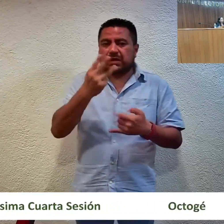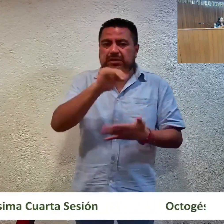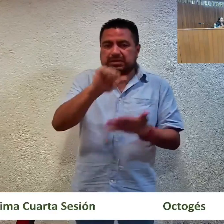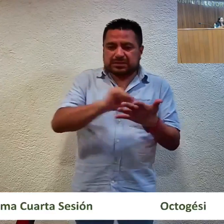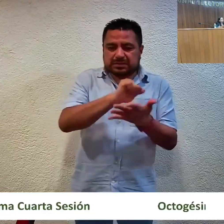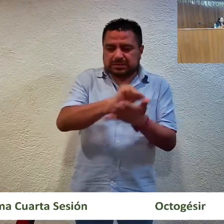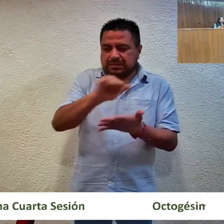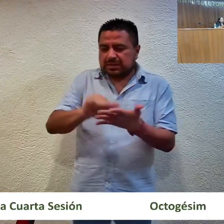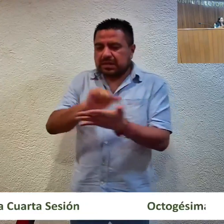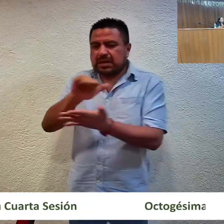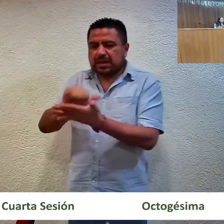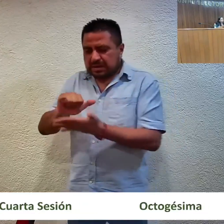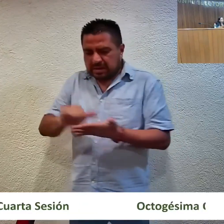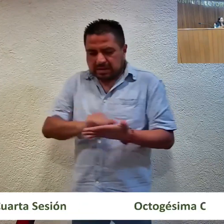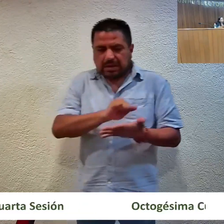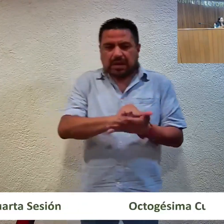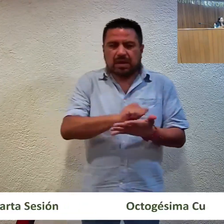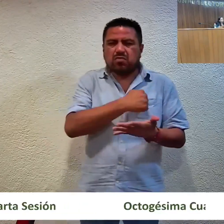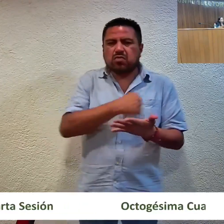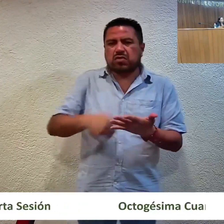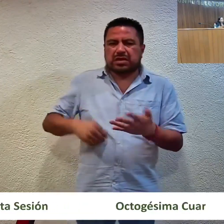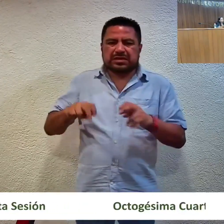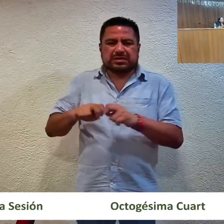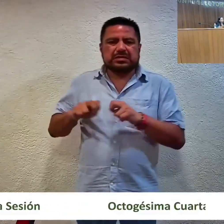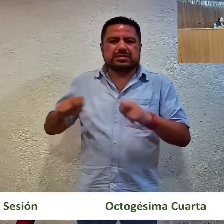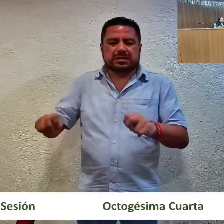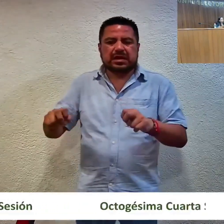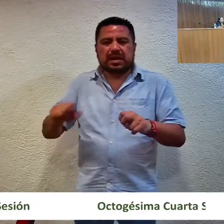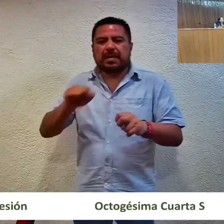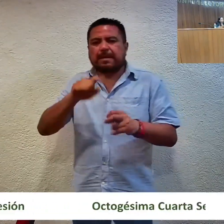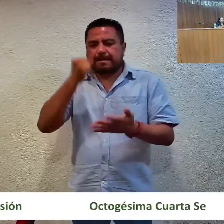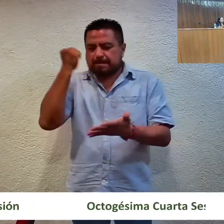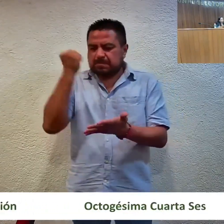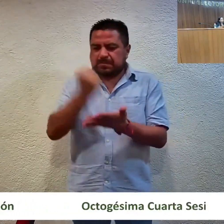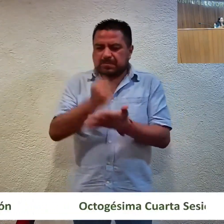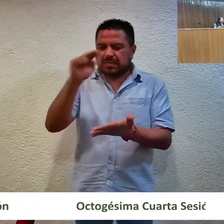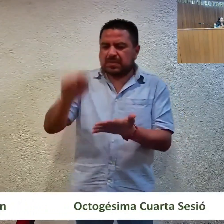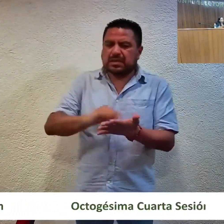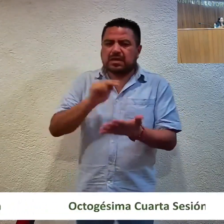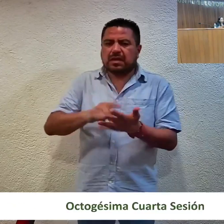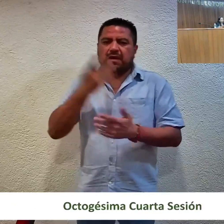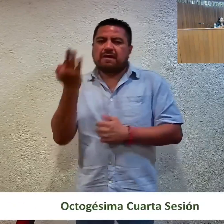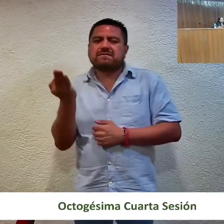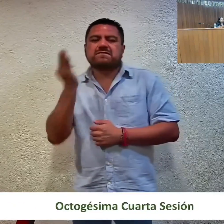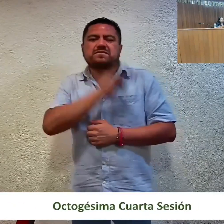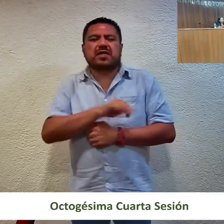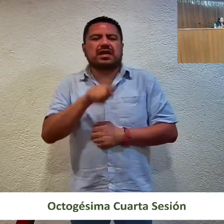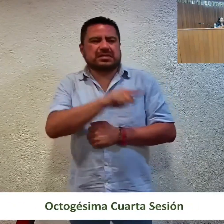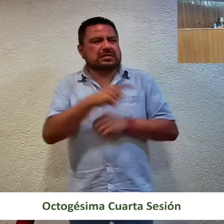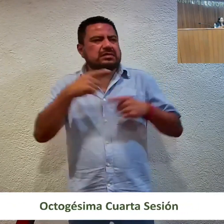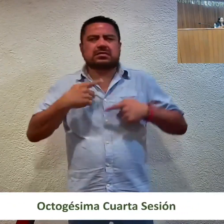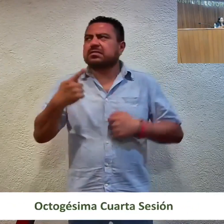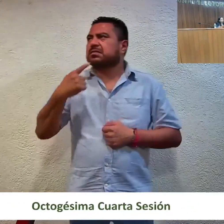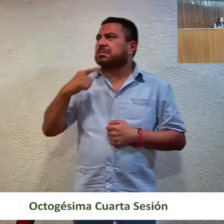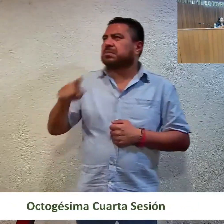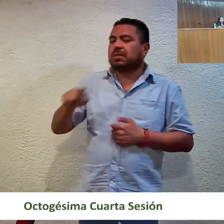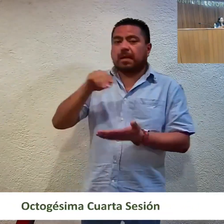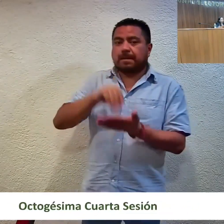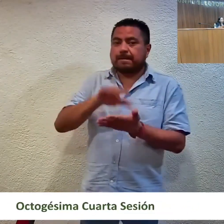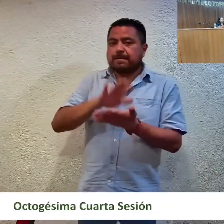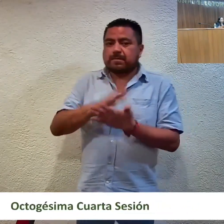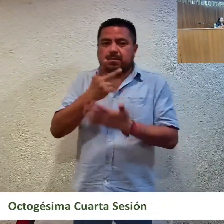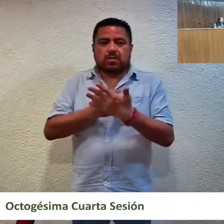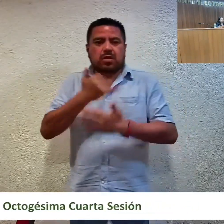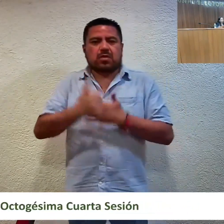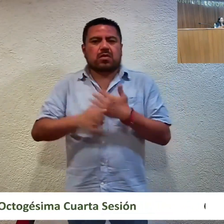sesiones de cabildo sobre las que supuestamente se estamparon las firmas y sellos falsos de las que se duelen en las quejosas en el proyecto quedó establecida la